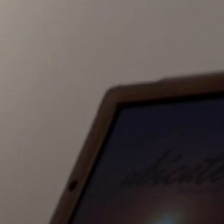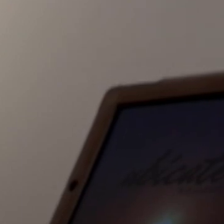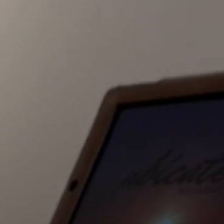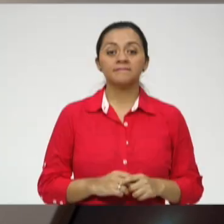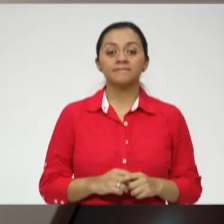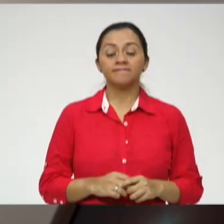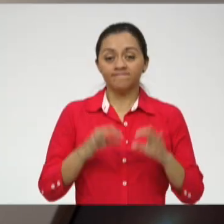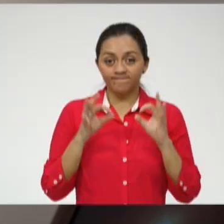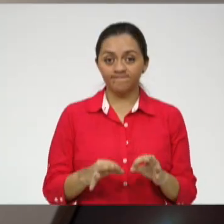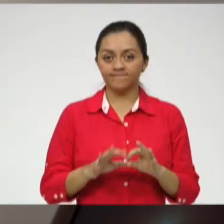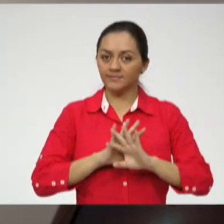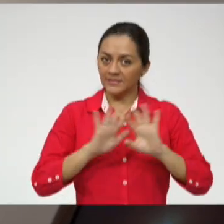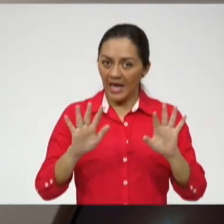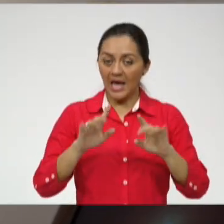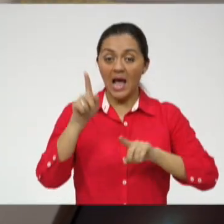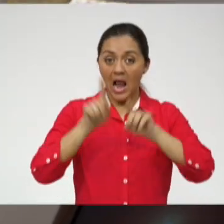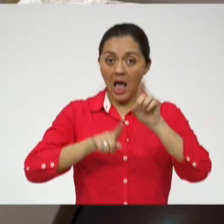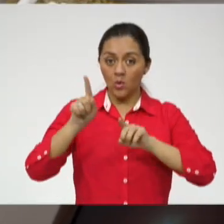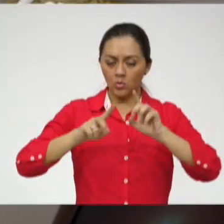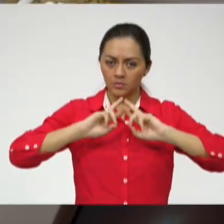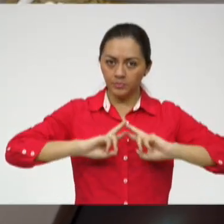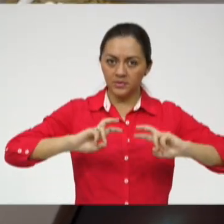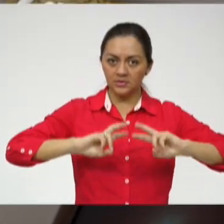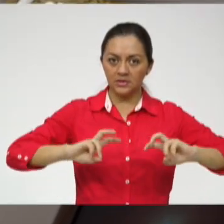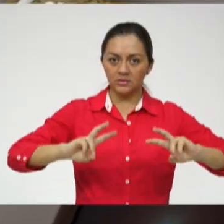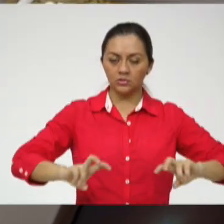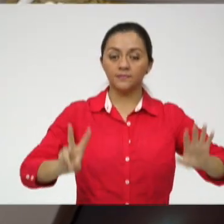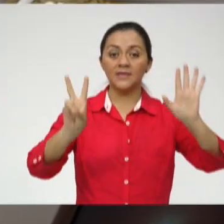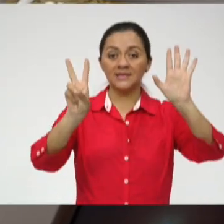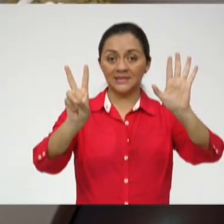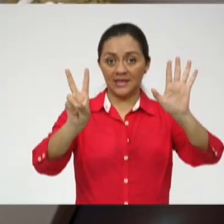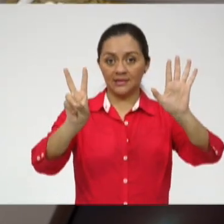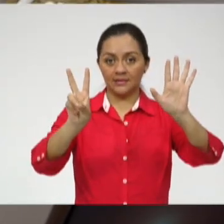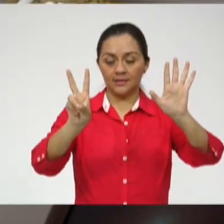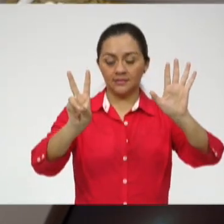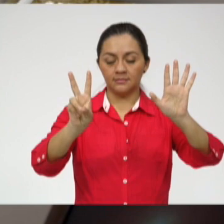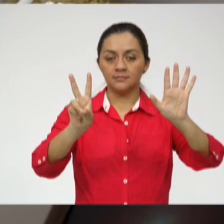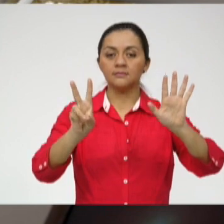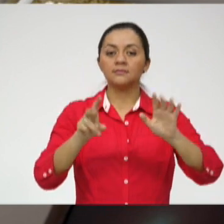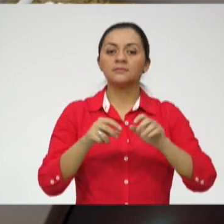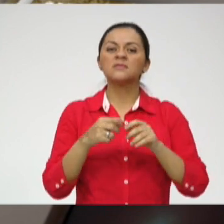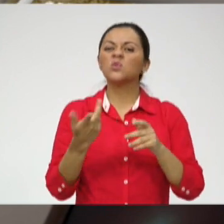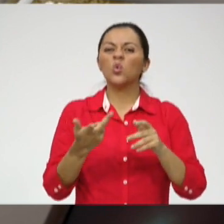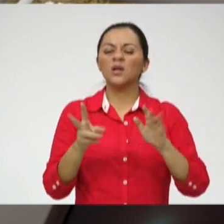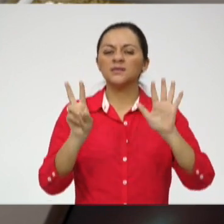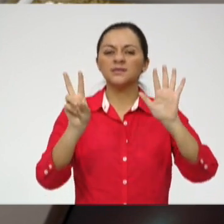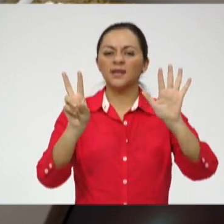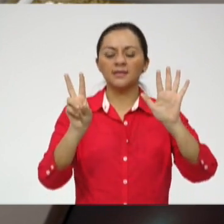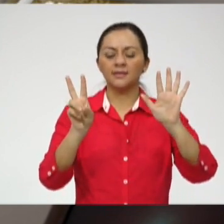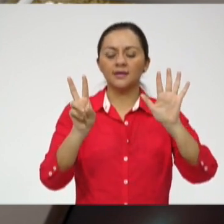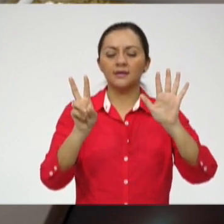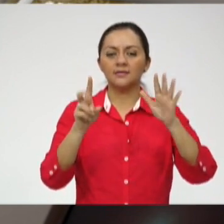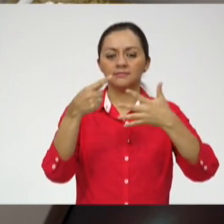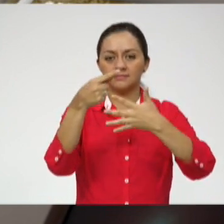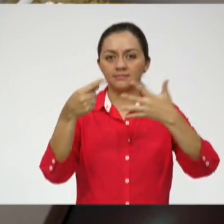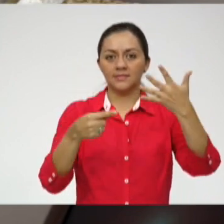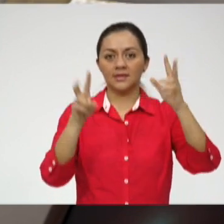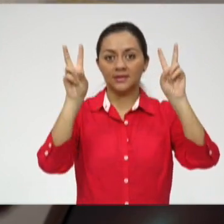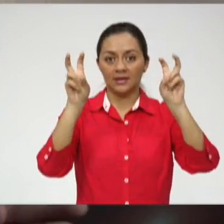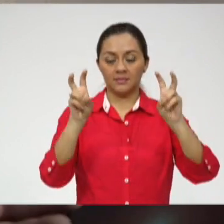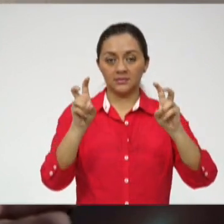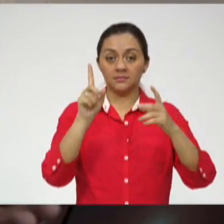Hemos estudiado algunos de los siete errores más comunes en la elección de carrera, entre los cuales está la parte de los que tú mencionaste, es decir,